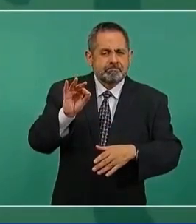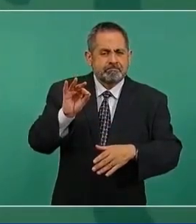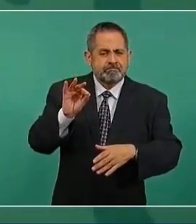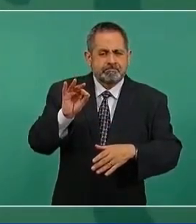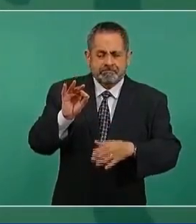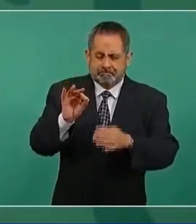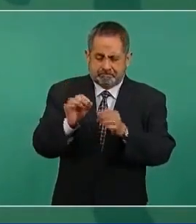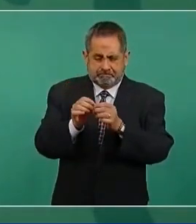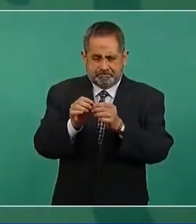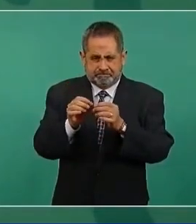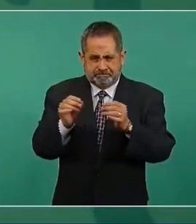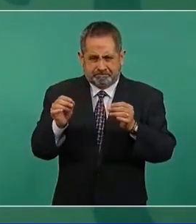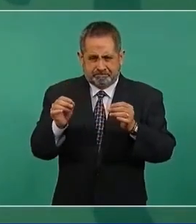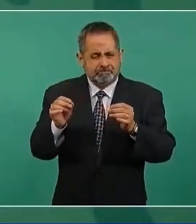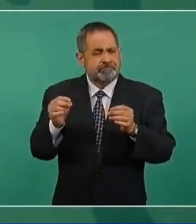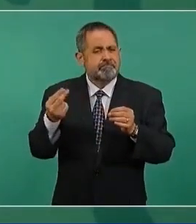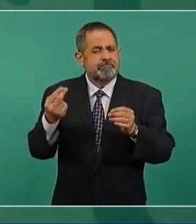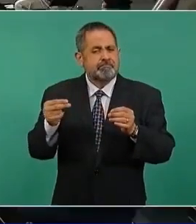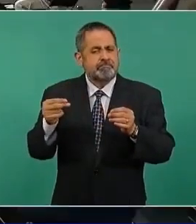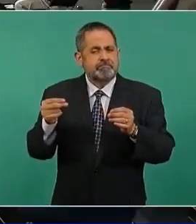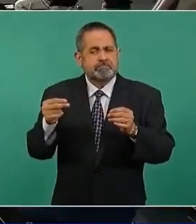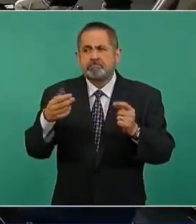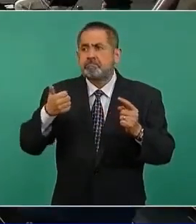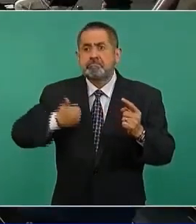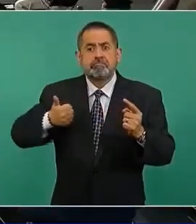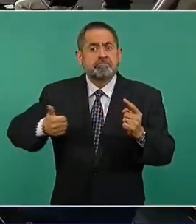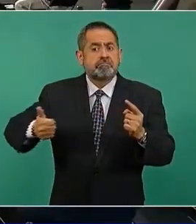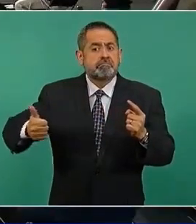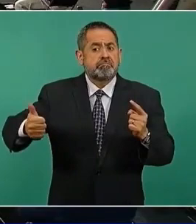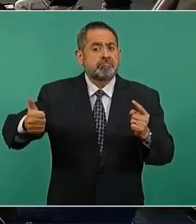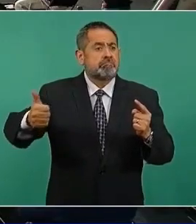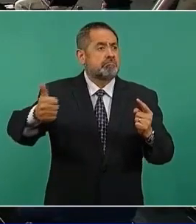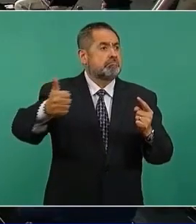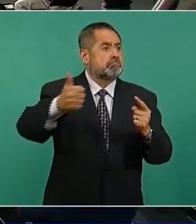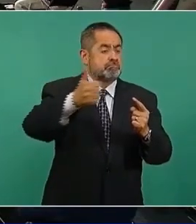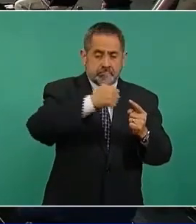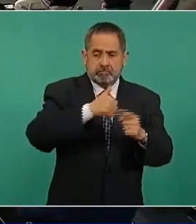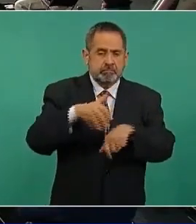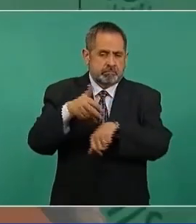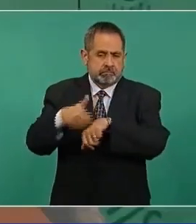A cada uno de los que va a participar se les da un número,